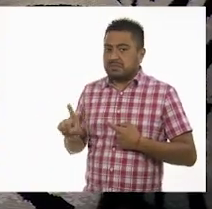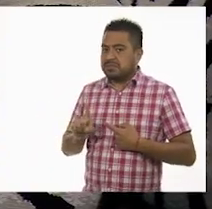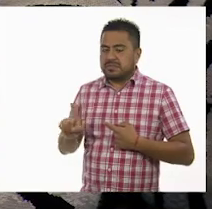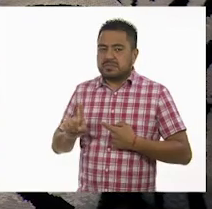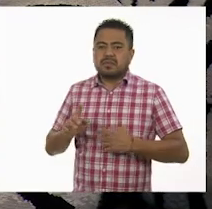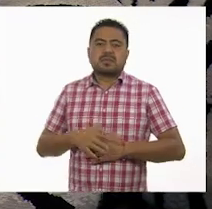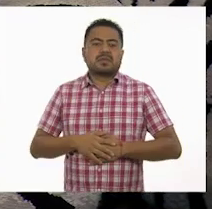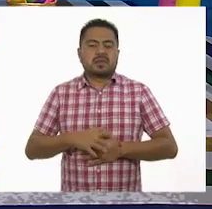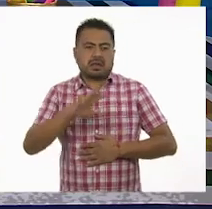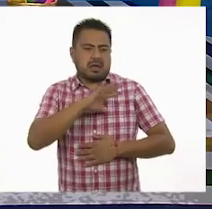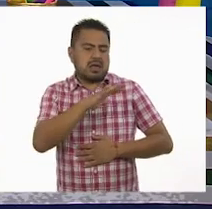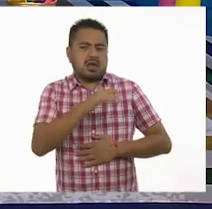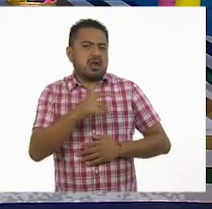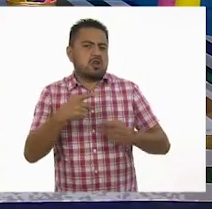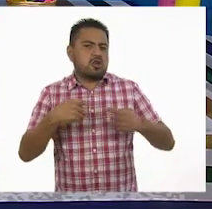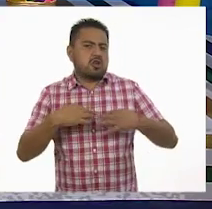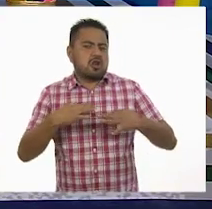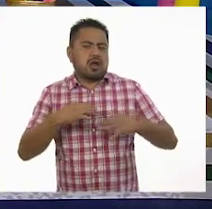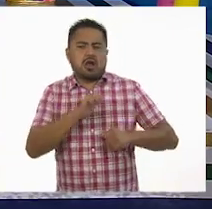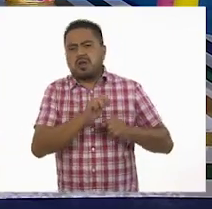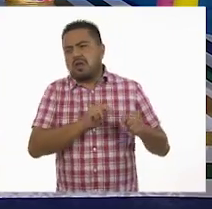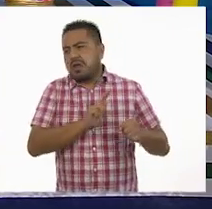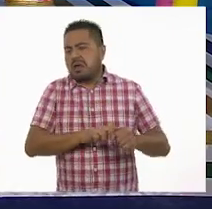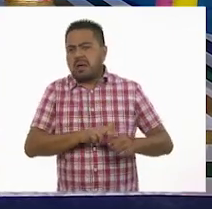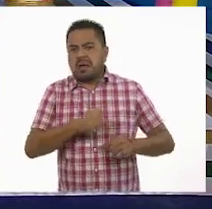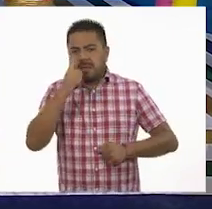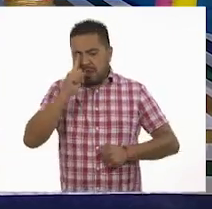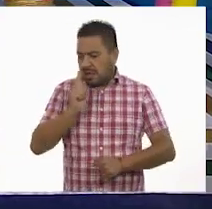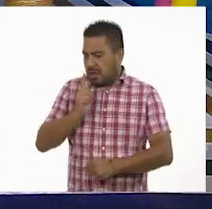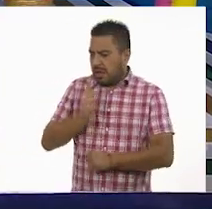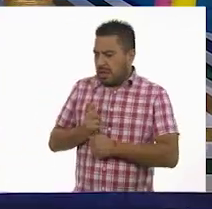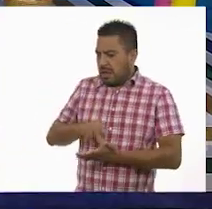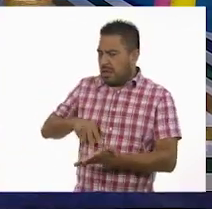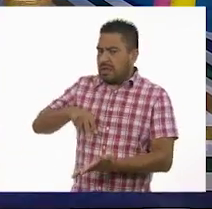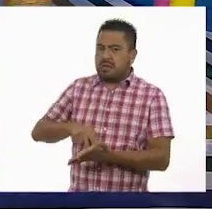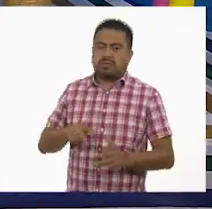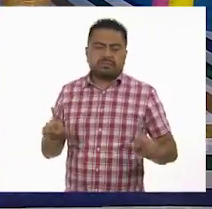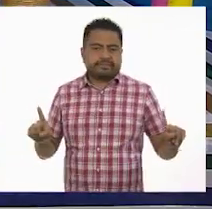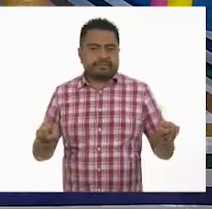Generalmente lleva ropa neutra para que no se note su presencia.